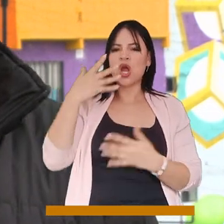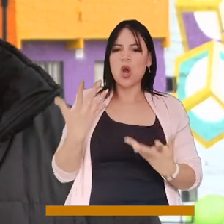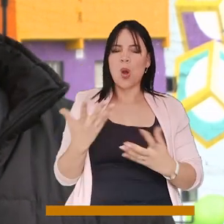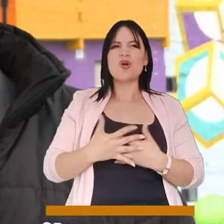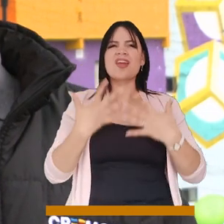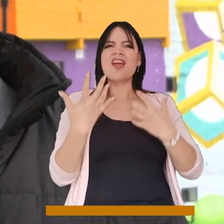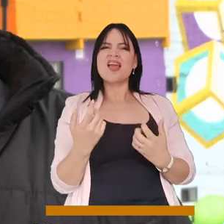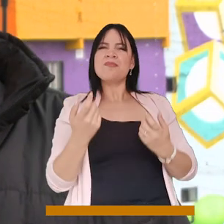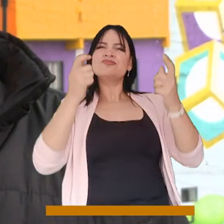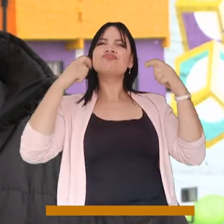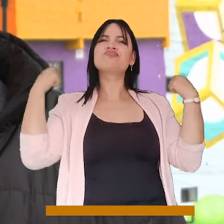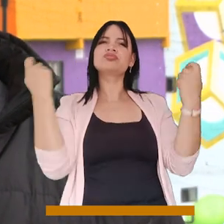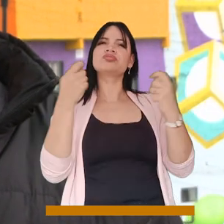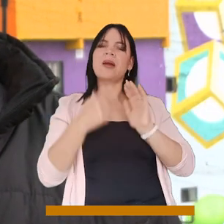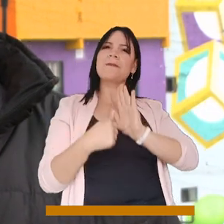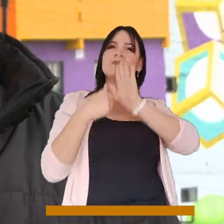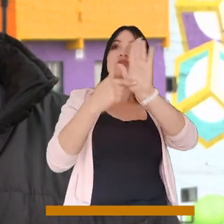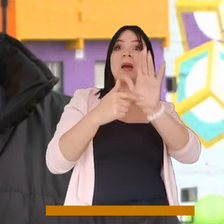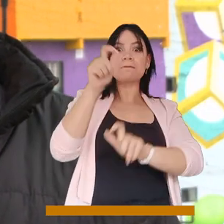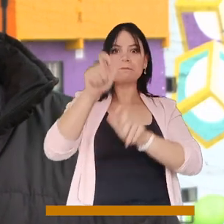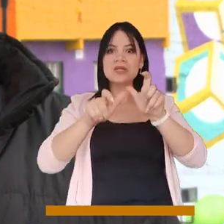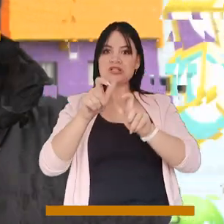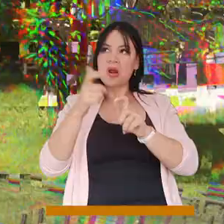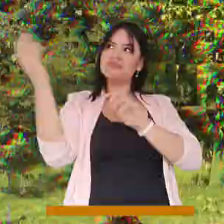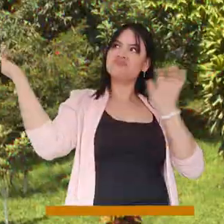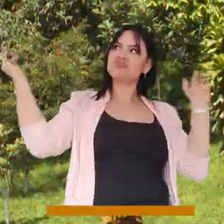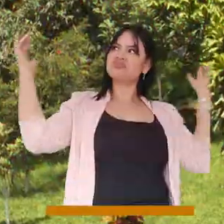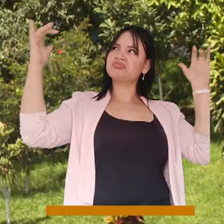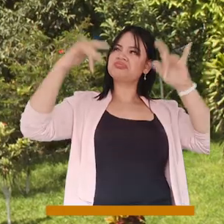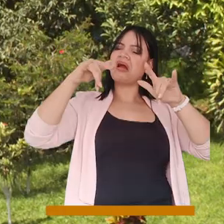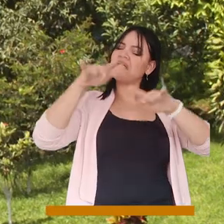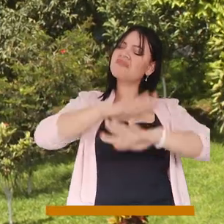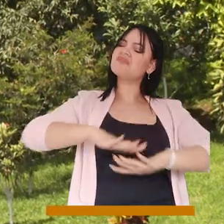consuma en Medellín y qué tipo de turistas queremos que lleguen a la ciudad también.